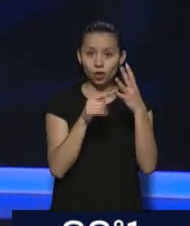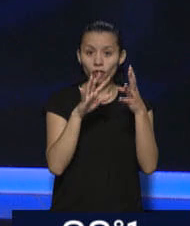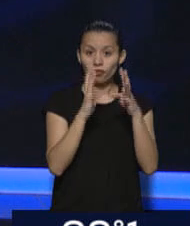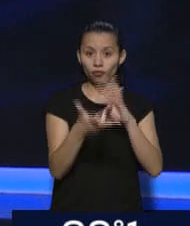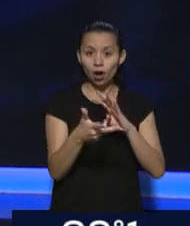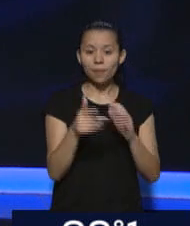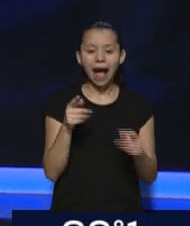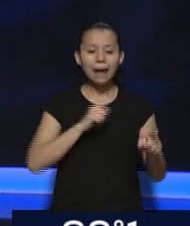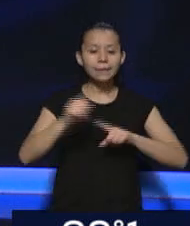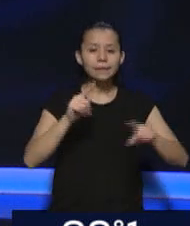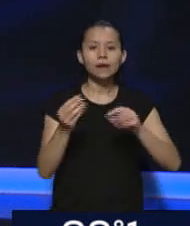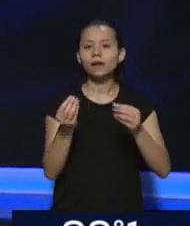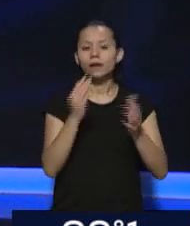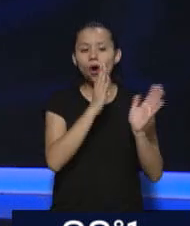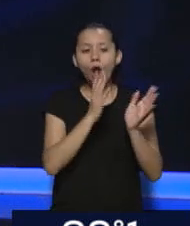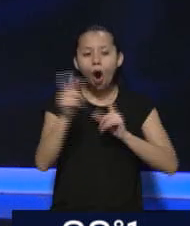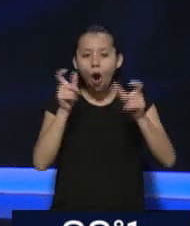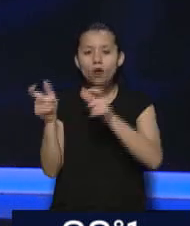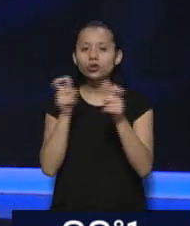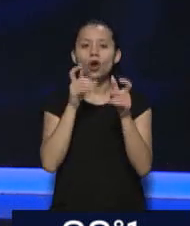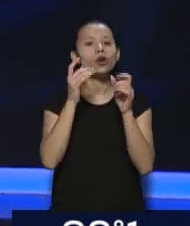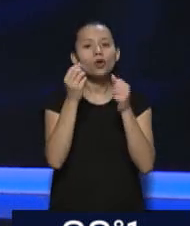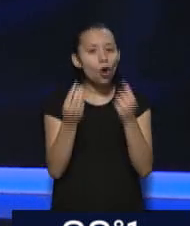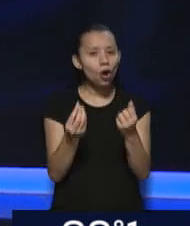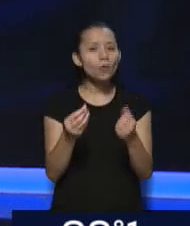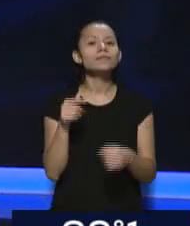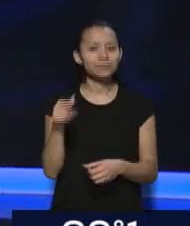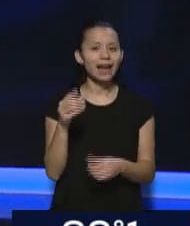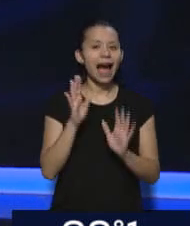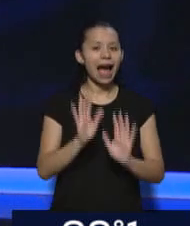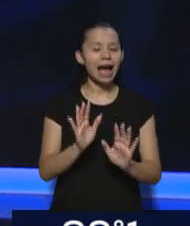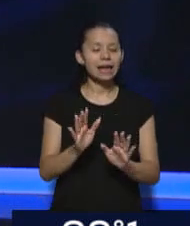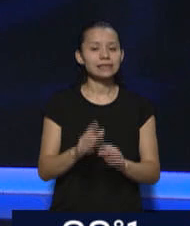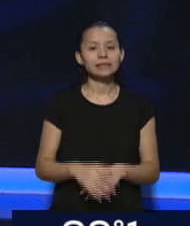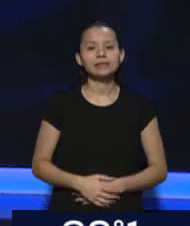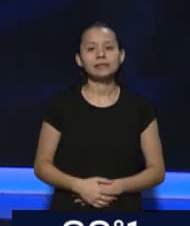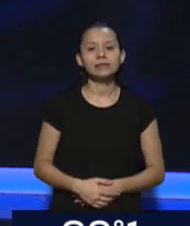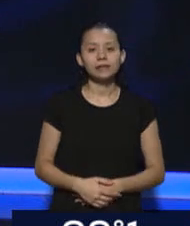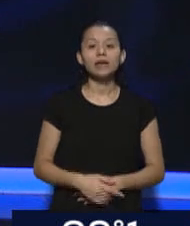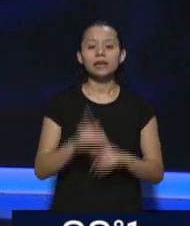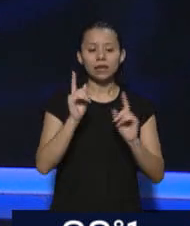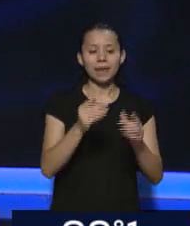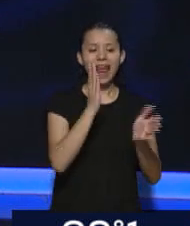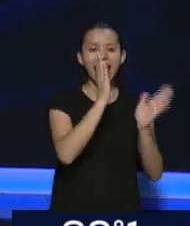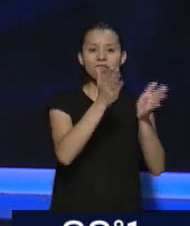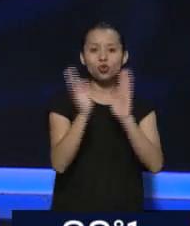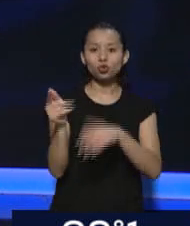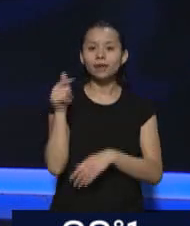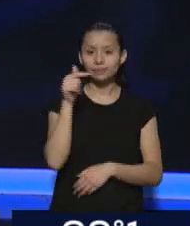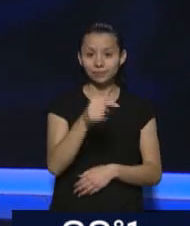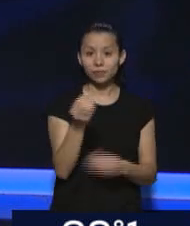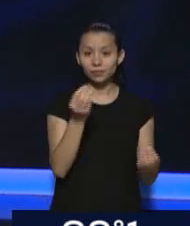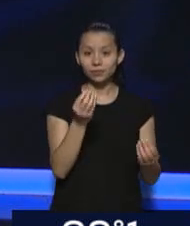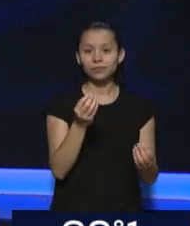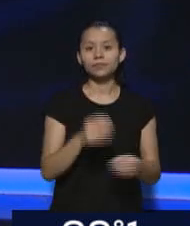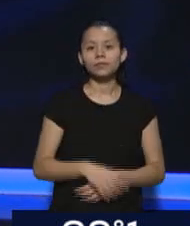escuchado de Cornejo, que se mantuvo en silencio discretamente a lo largo de los últimos días y esta estructura que no conocíamos, que va a ir por